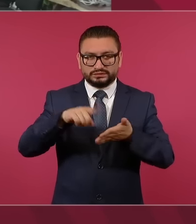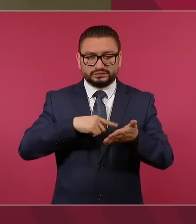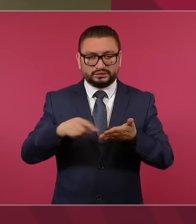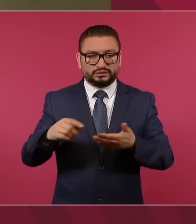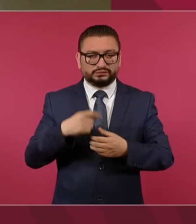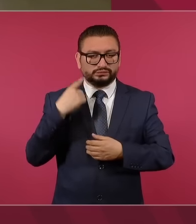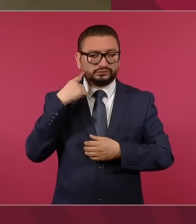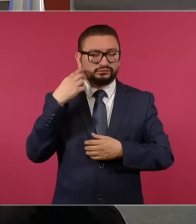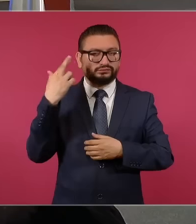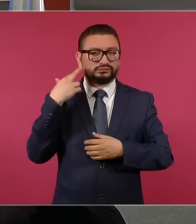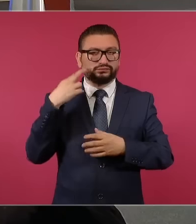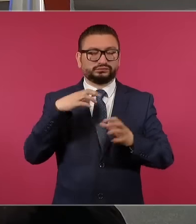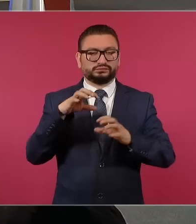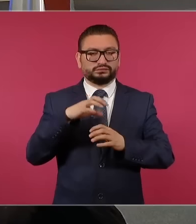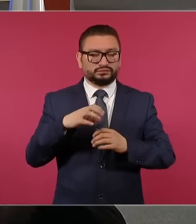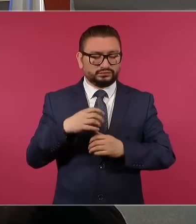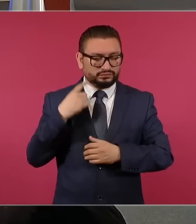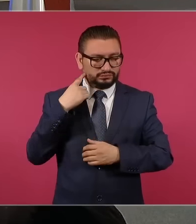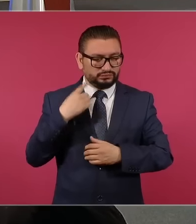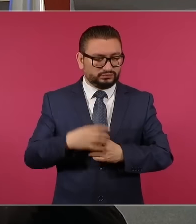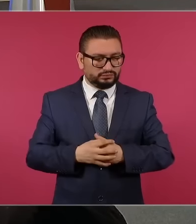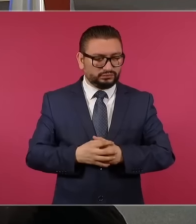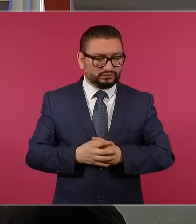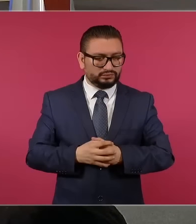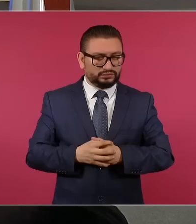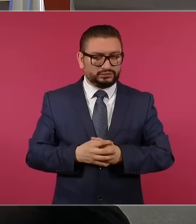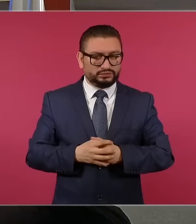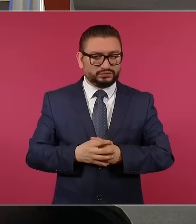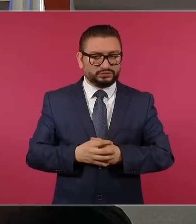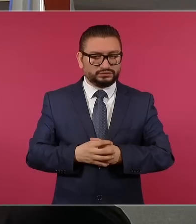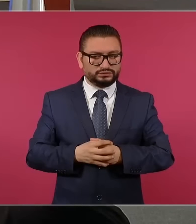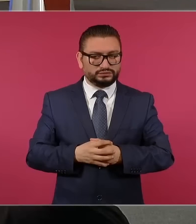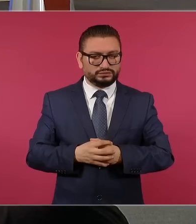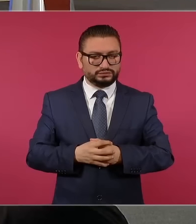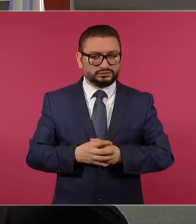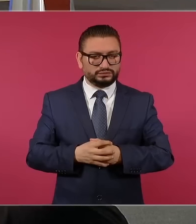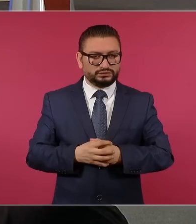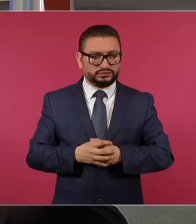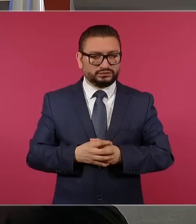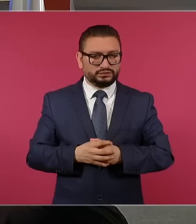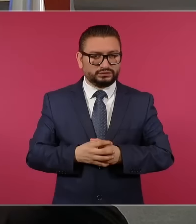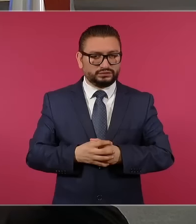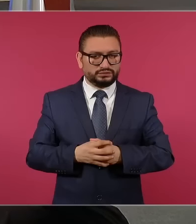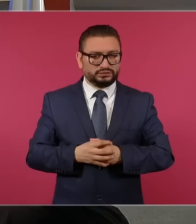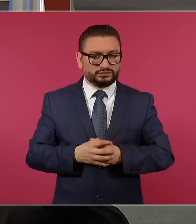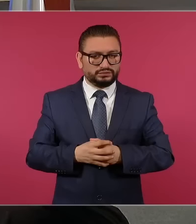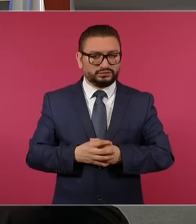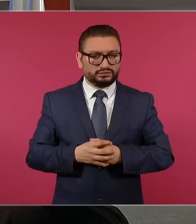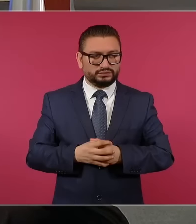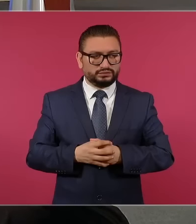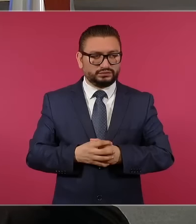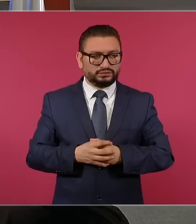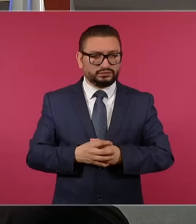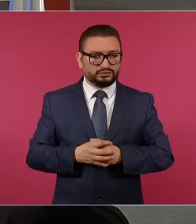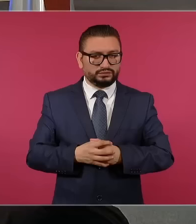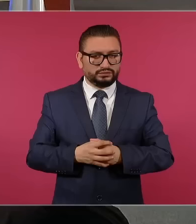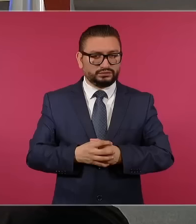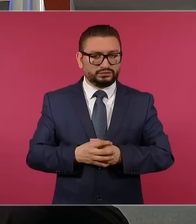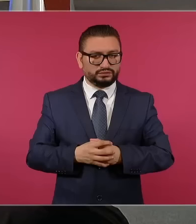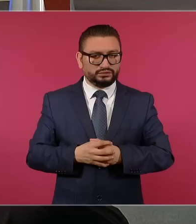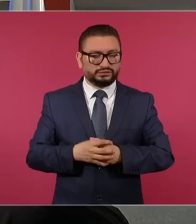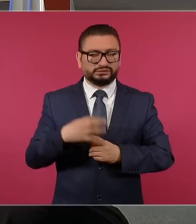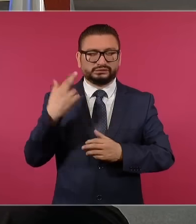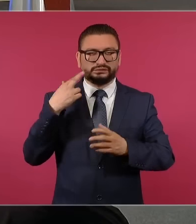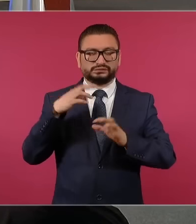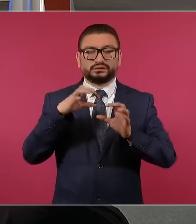próximo año, el día a mañana, será un día indicado, que vamos a llamar, que no vaya al aeropuerto, en dado caso de